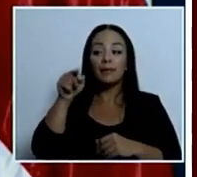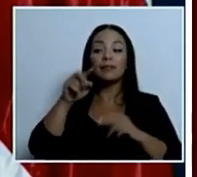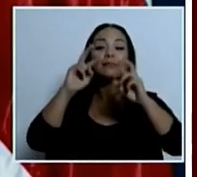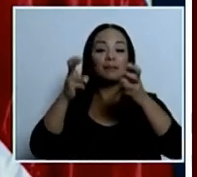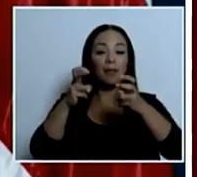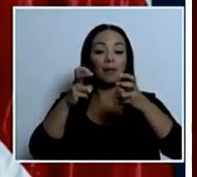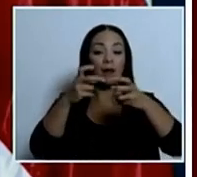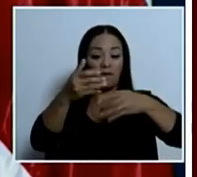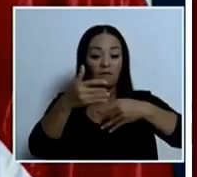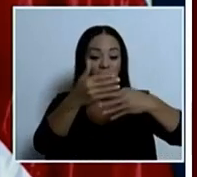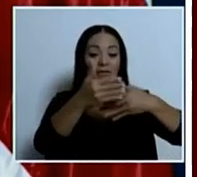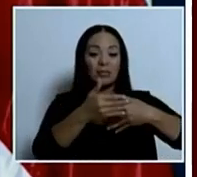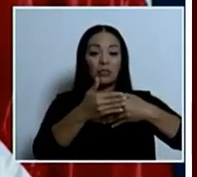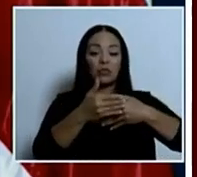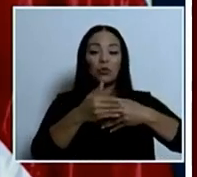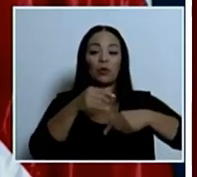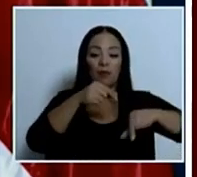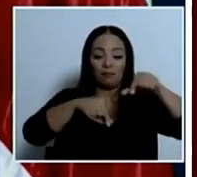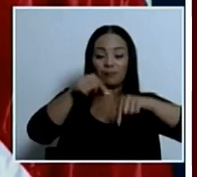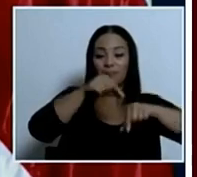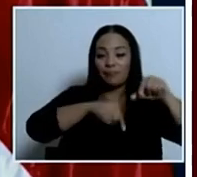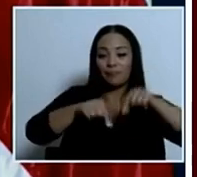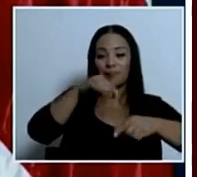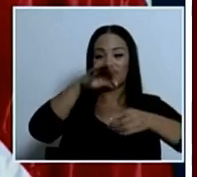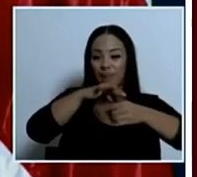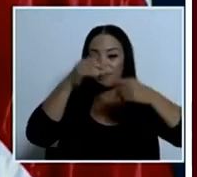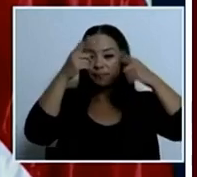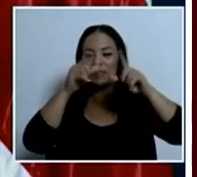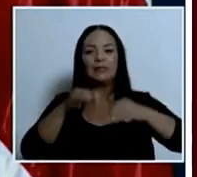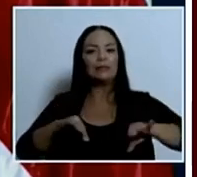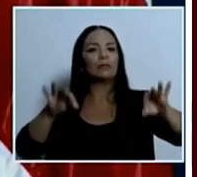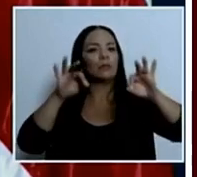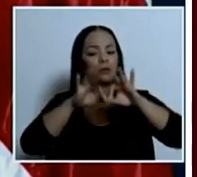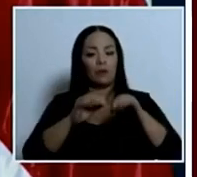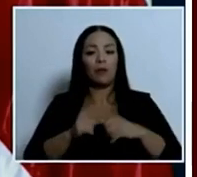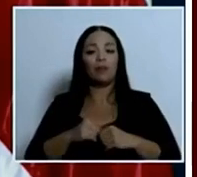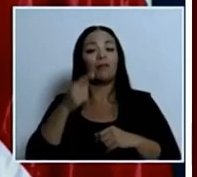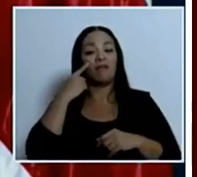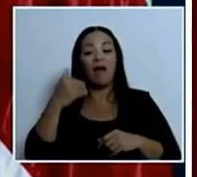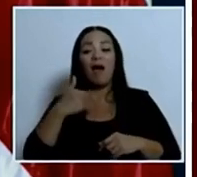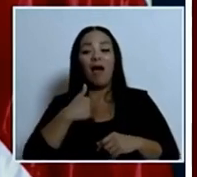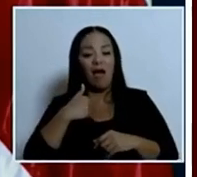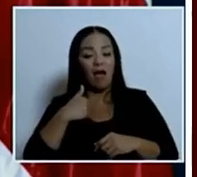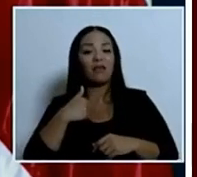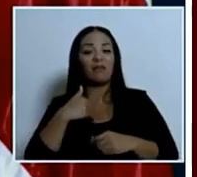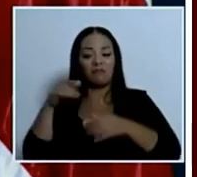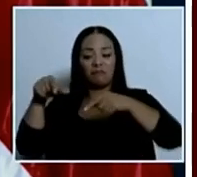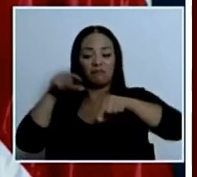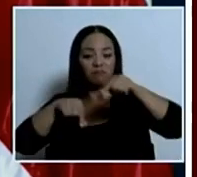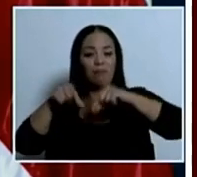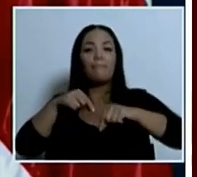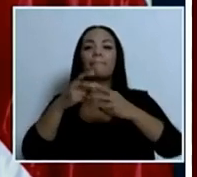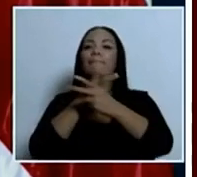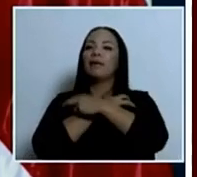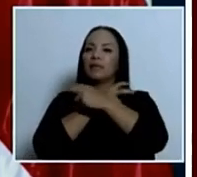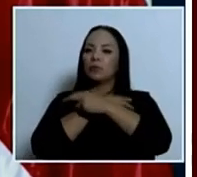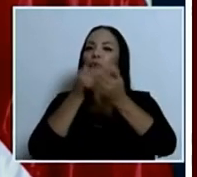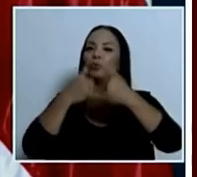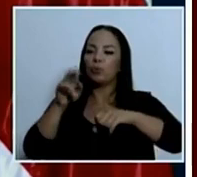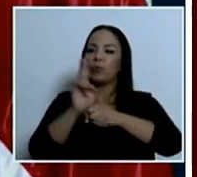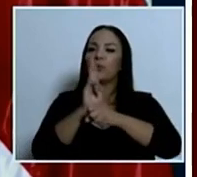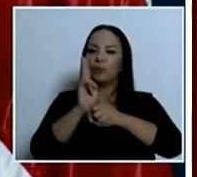agroquímico, los monopolios y la contaminación de los agroquímicos venenosos, esos que todavía estamos echando,